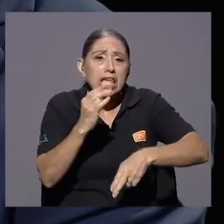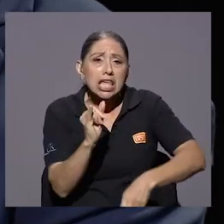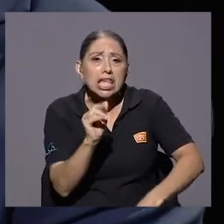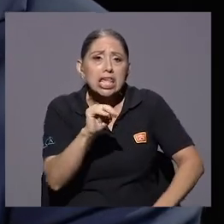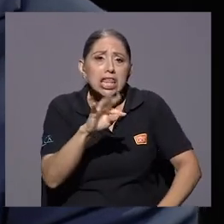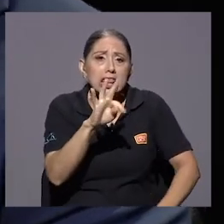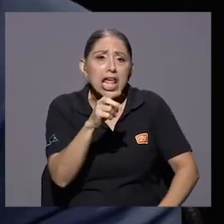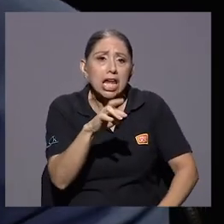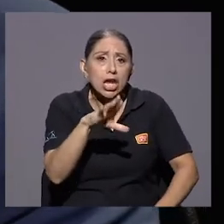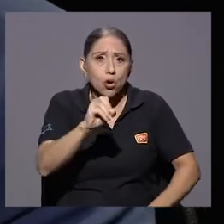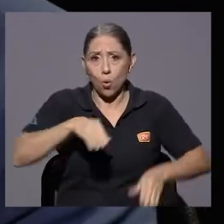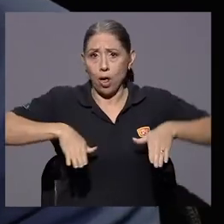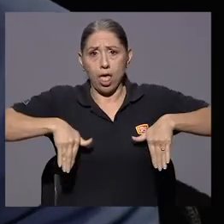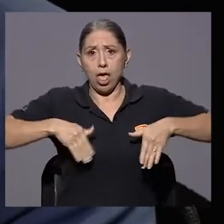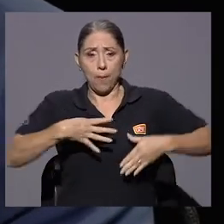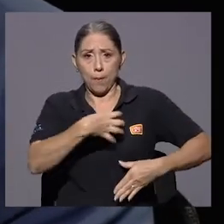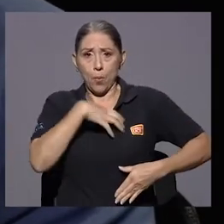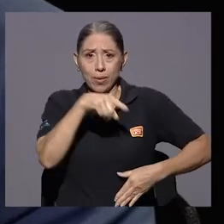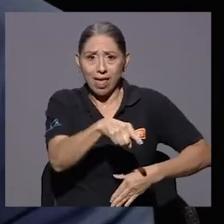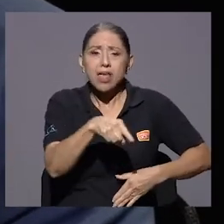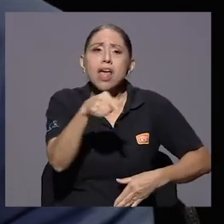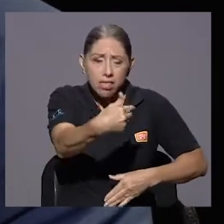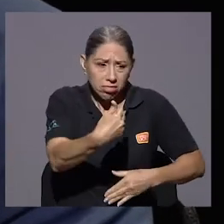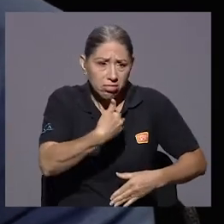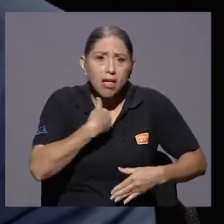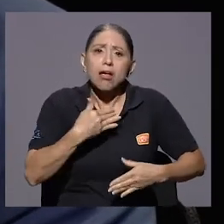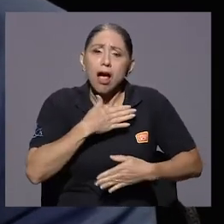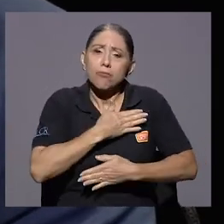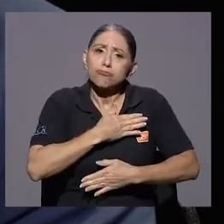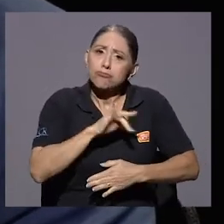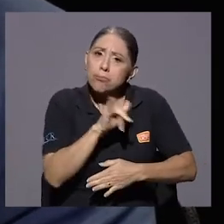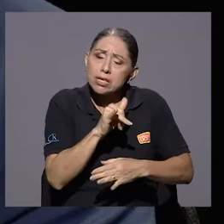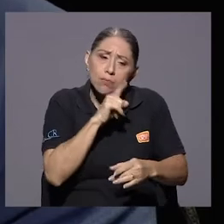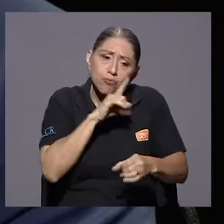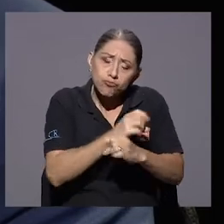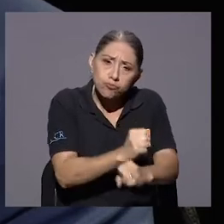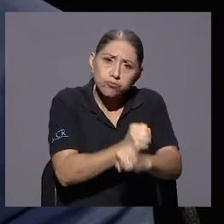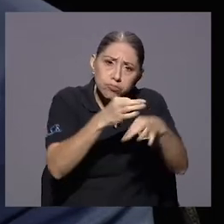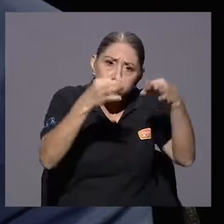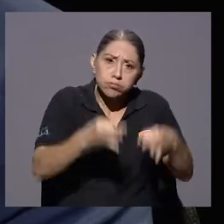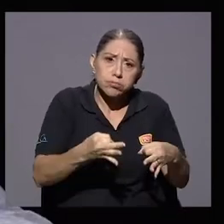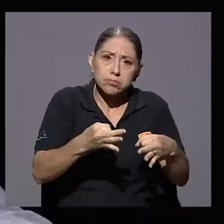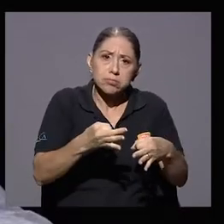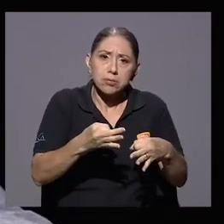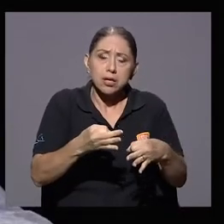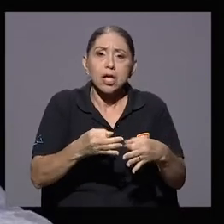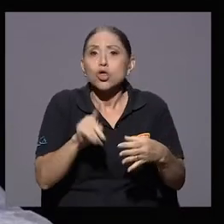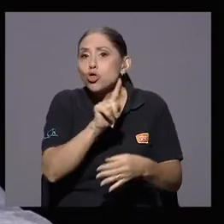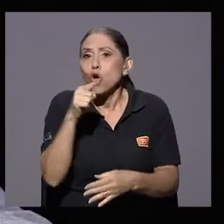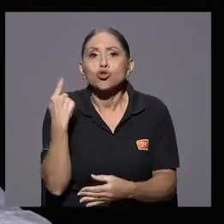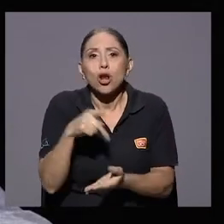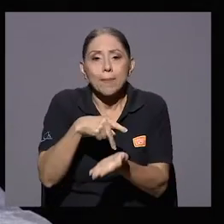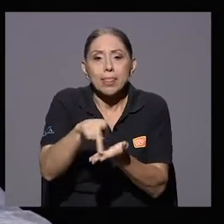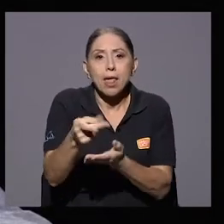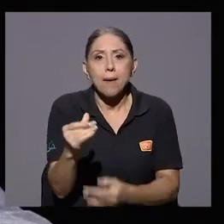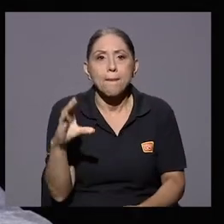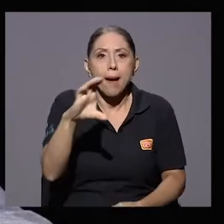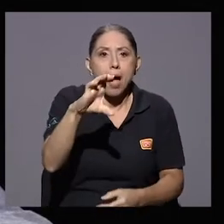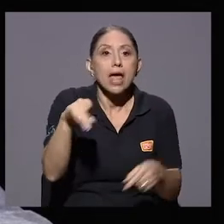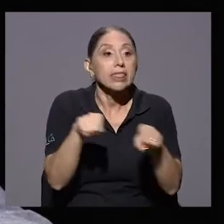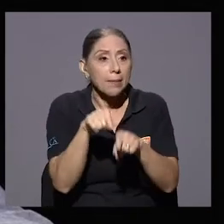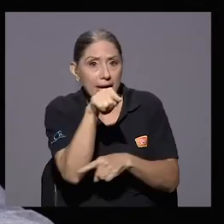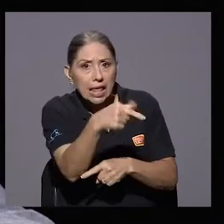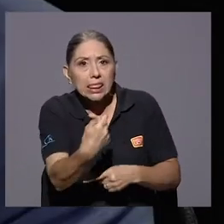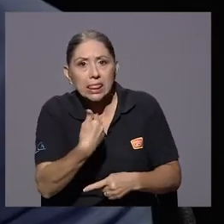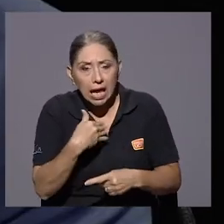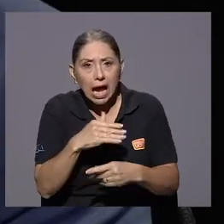cualquier trabajador. Y me estoy refiriendo no en términos económicos salariales, sino en cuanto a equipos de protección. Eso fue lo primero que hemos